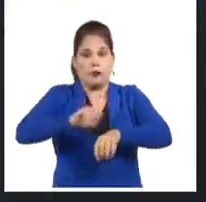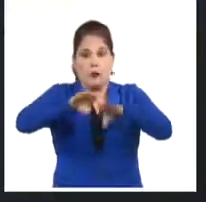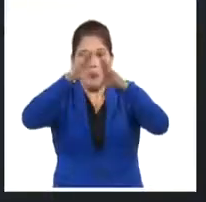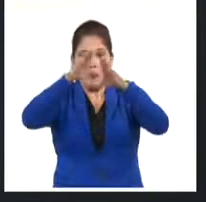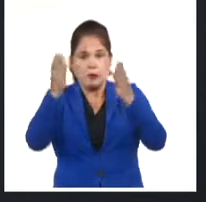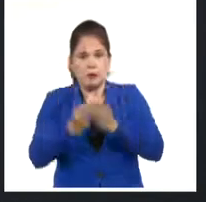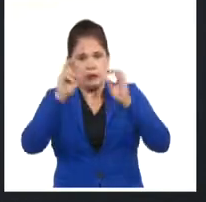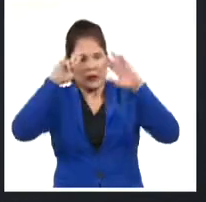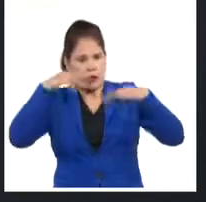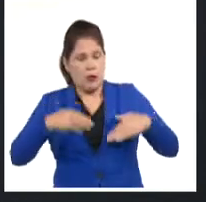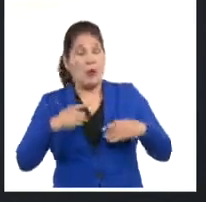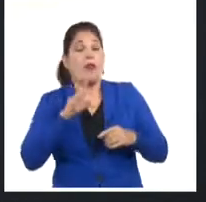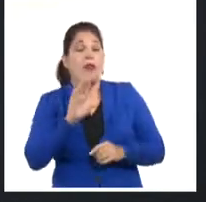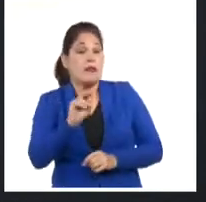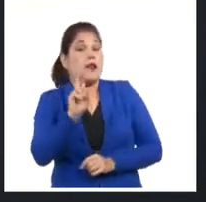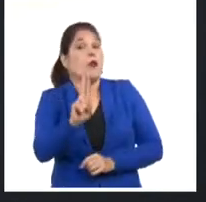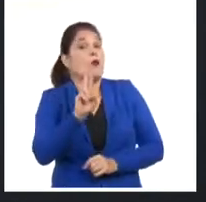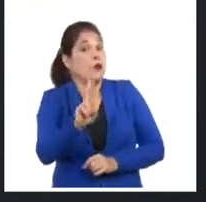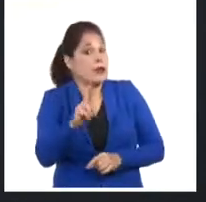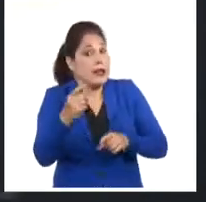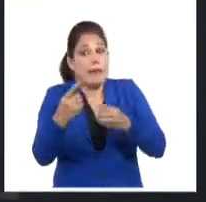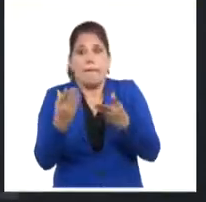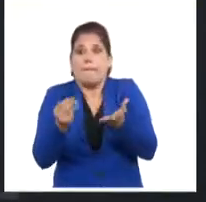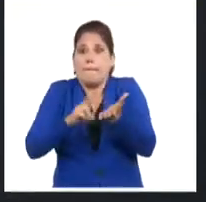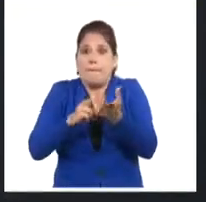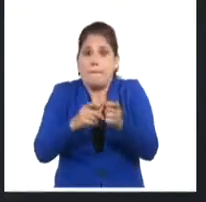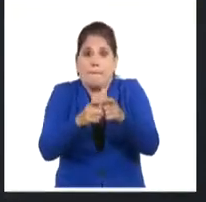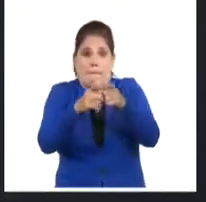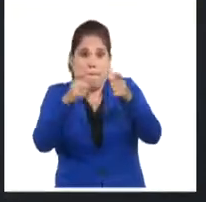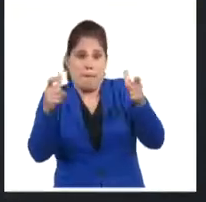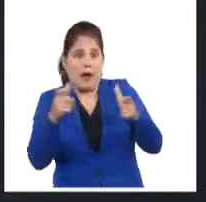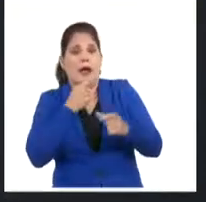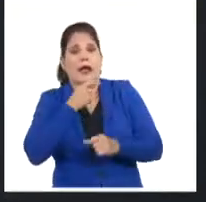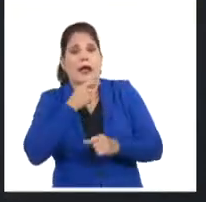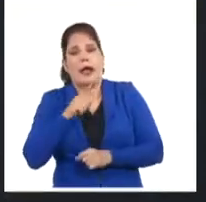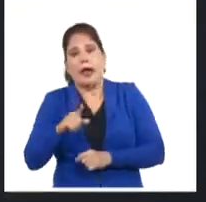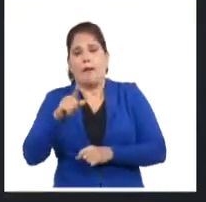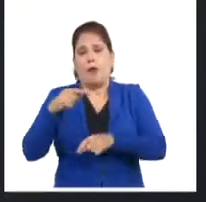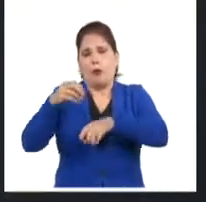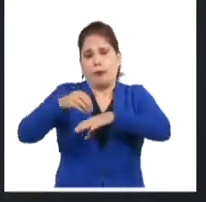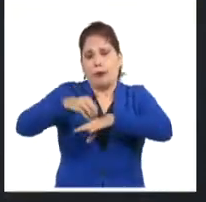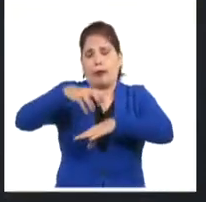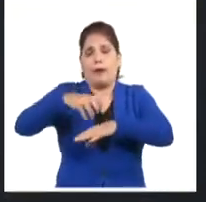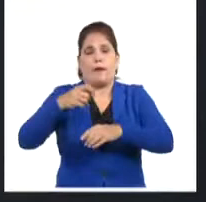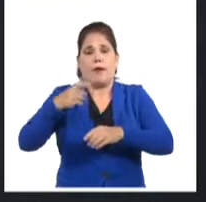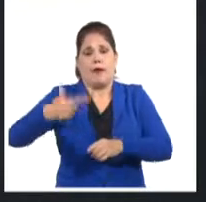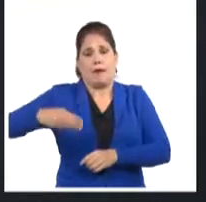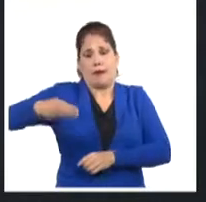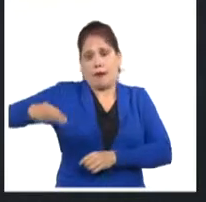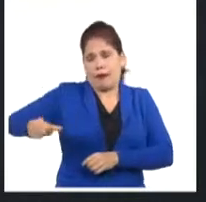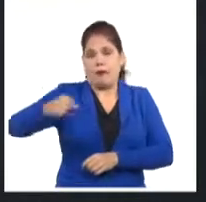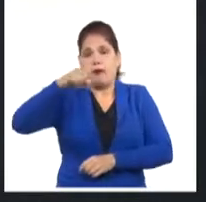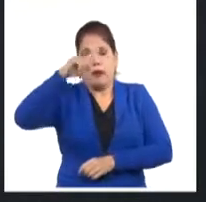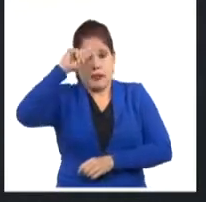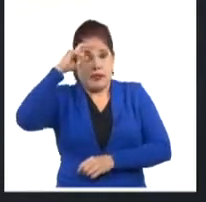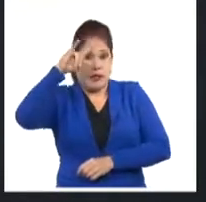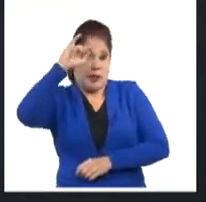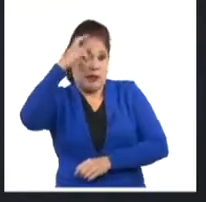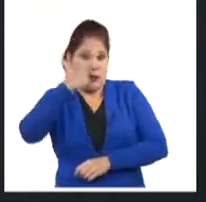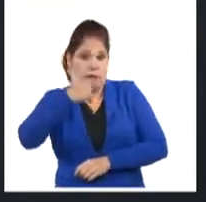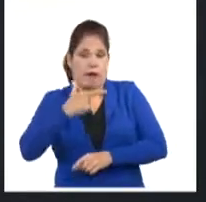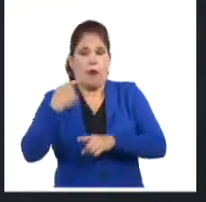ha declarado emergencia internacional, por ejemplo, frente a la poliomielitis, el ébola, el zika y la COVID-19.